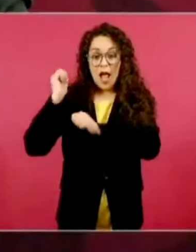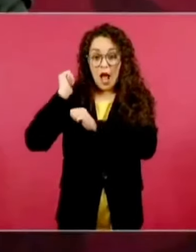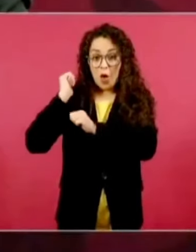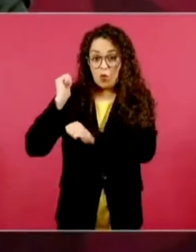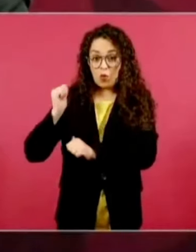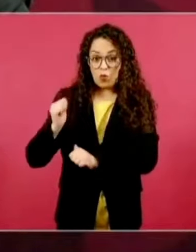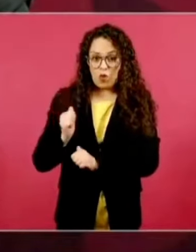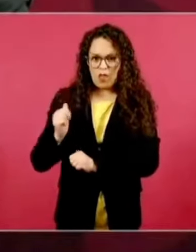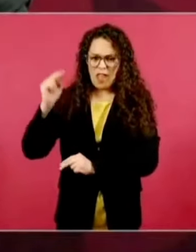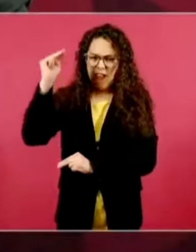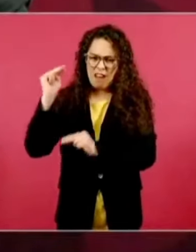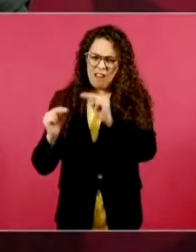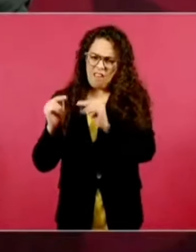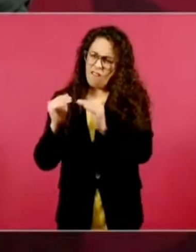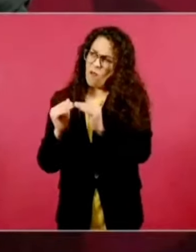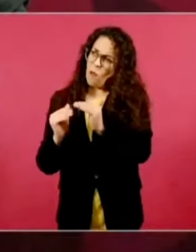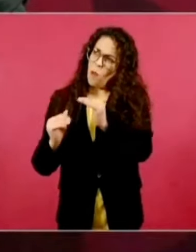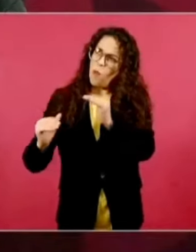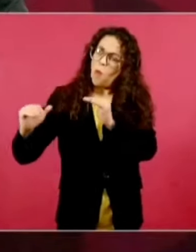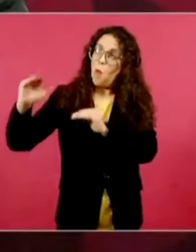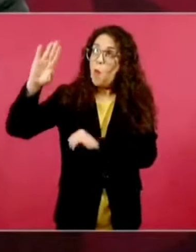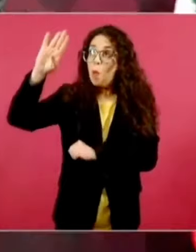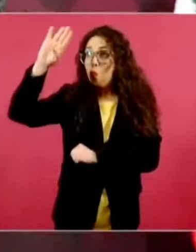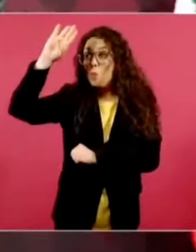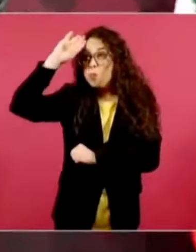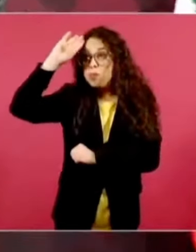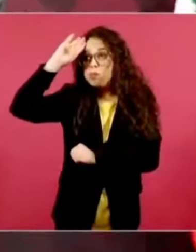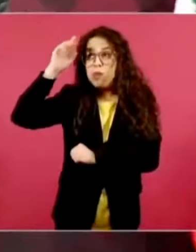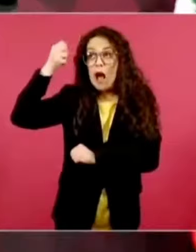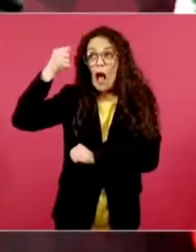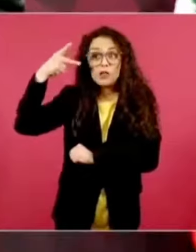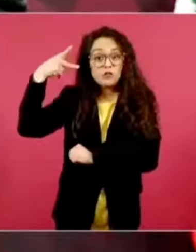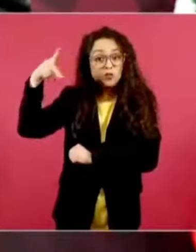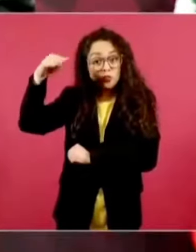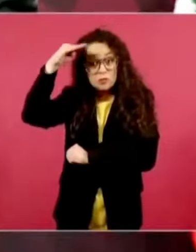del más alto nivel piensa eso, imagínense,